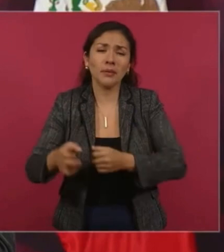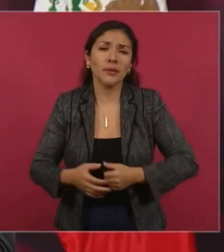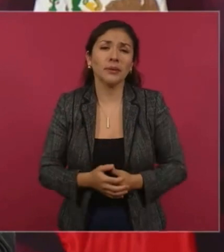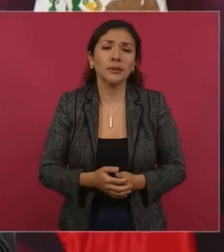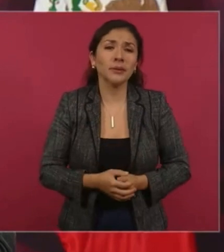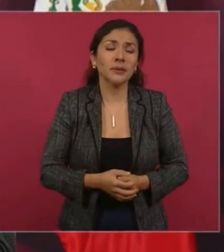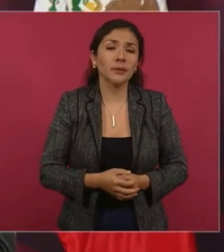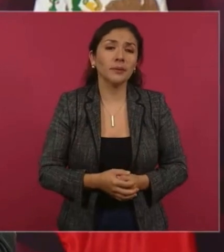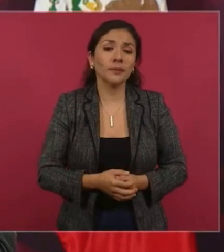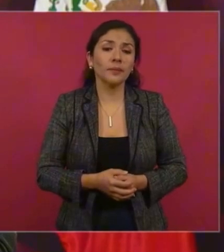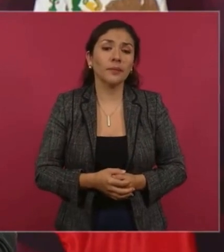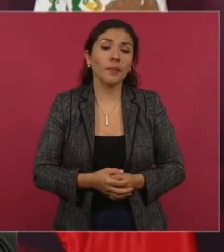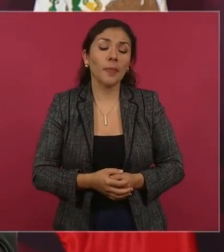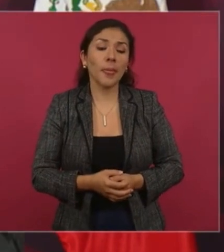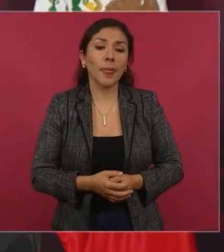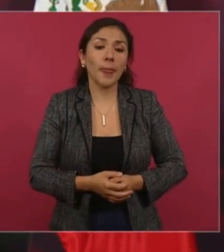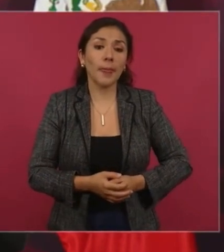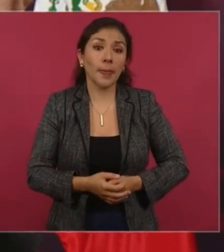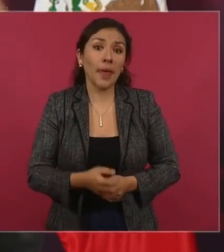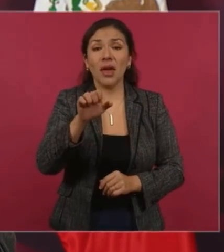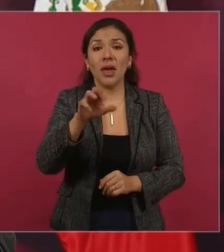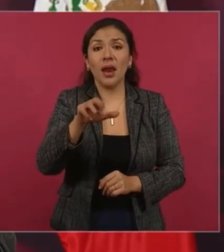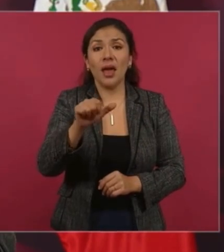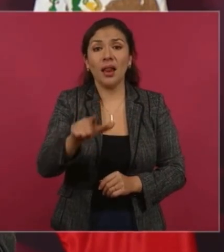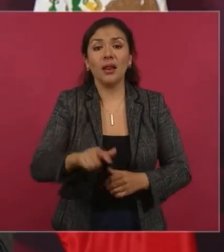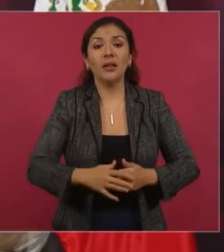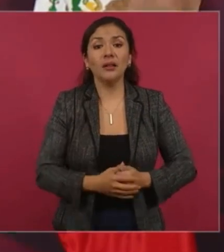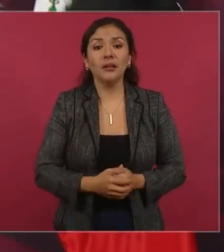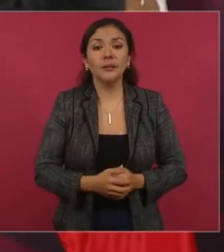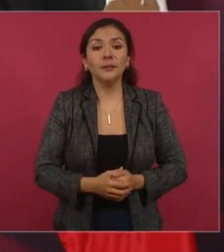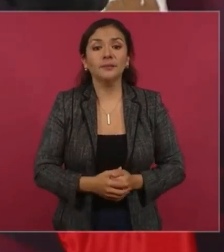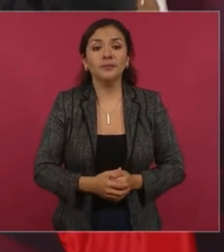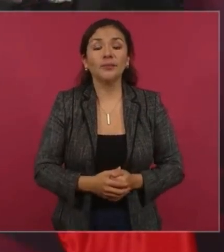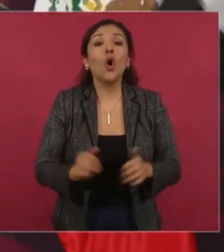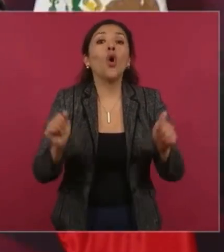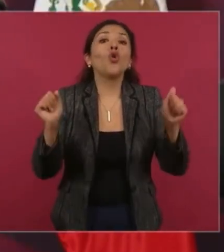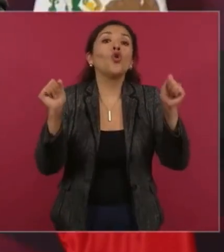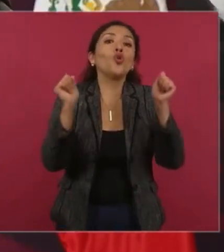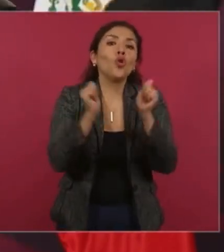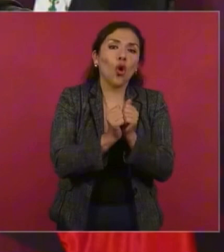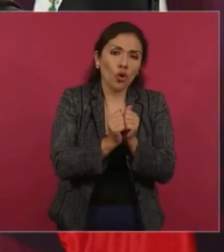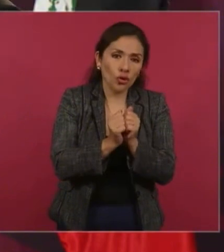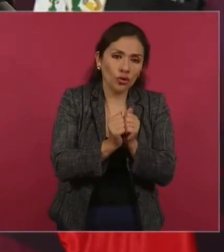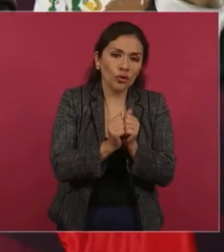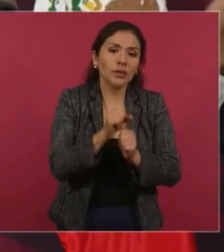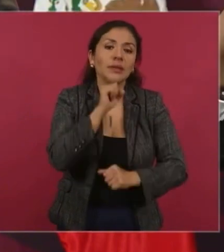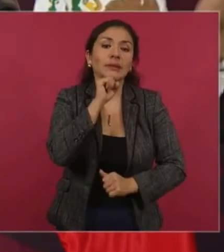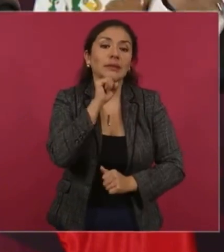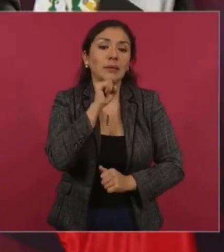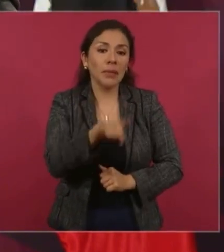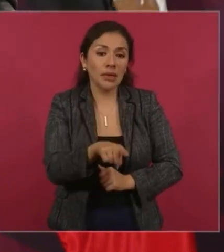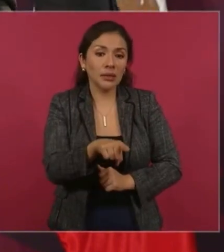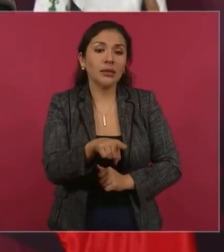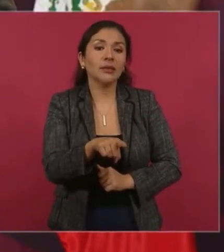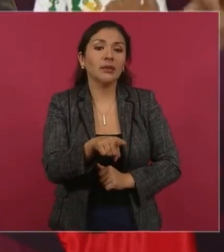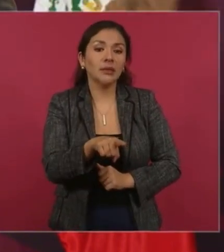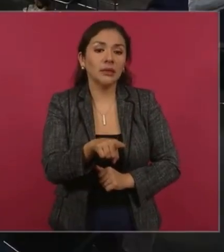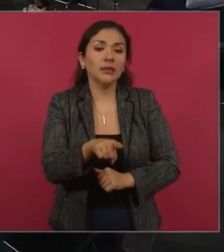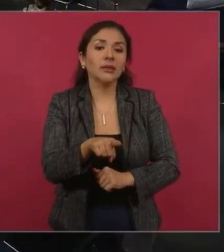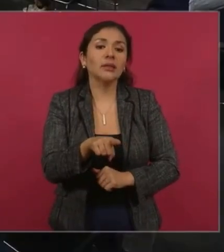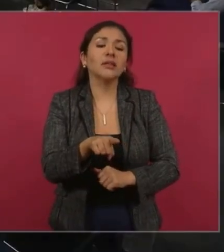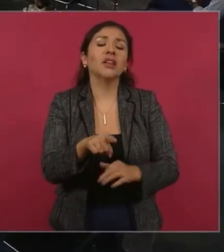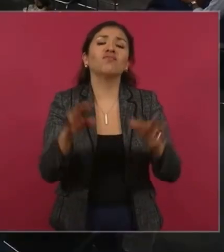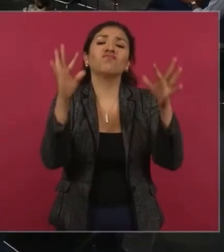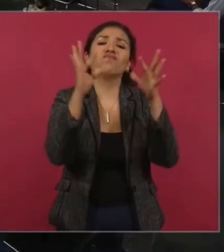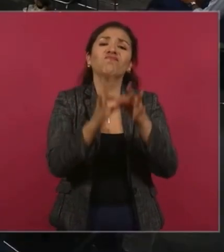robo. Eso fue aderezado con el